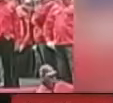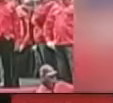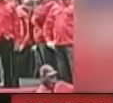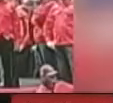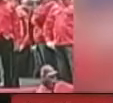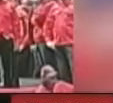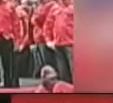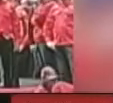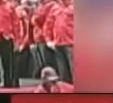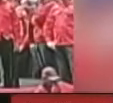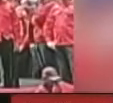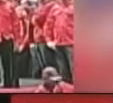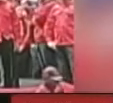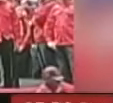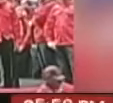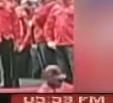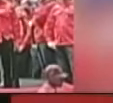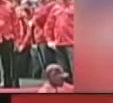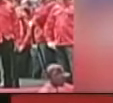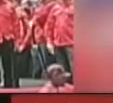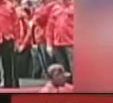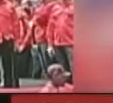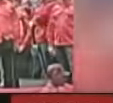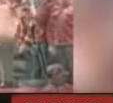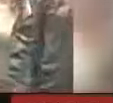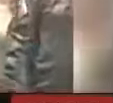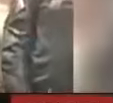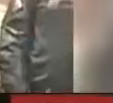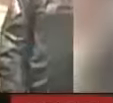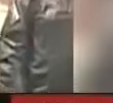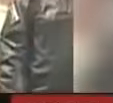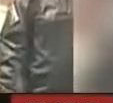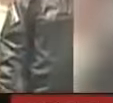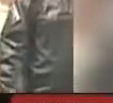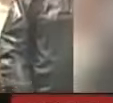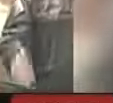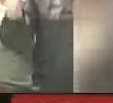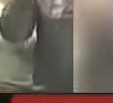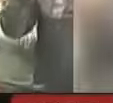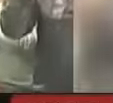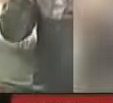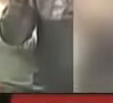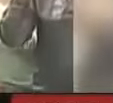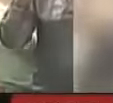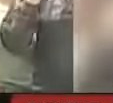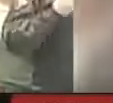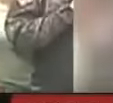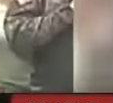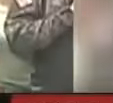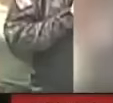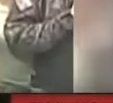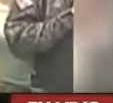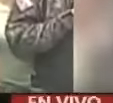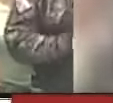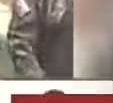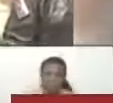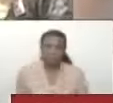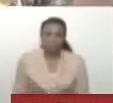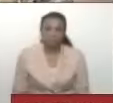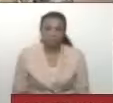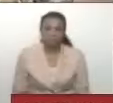Pueblo de Venezuela. Ante cualquier circunstancia o invento imperialista